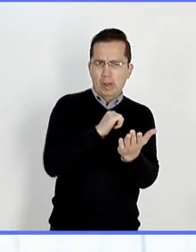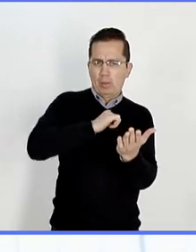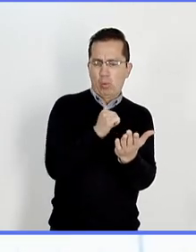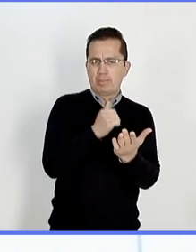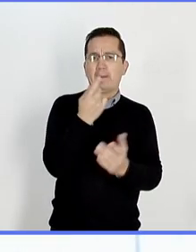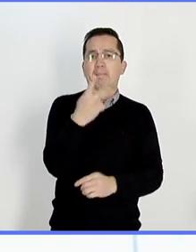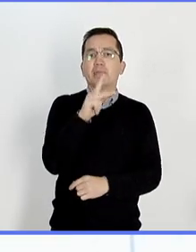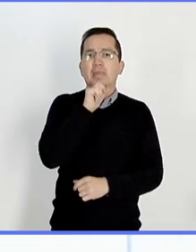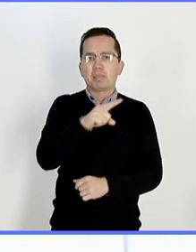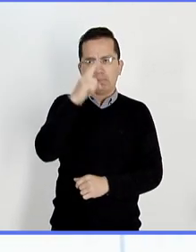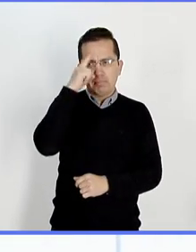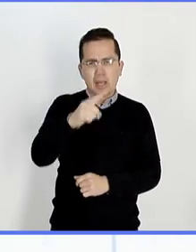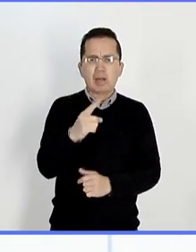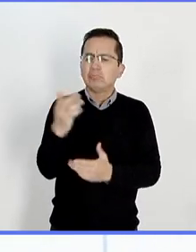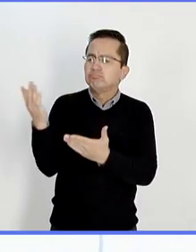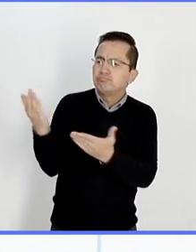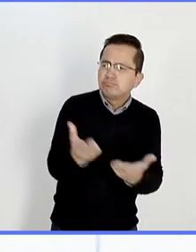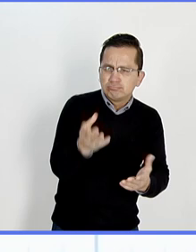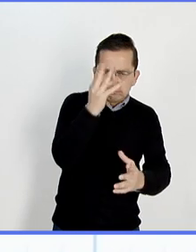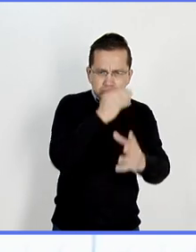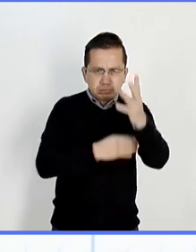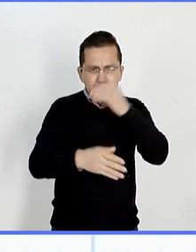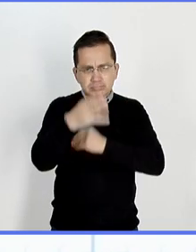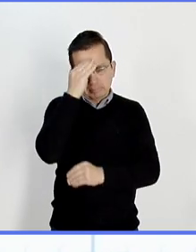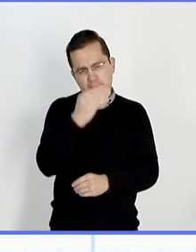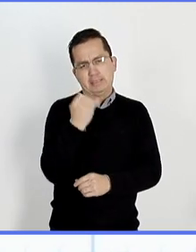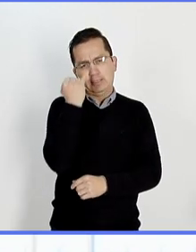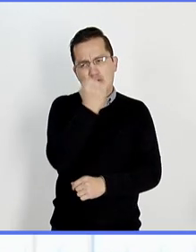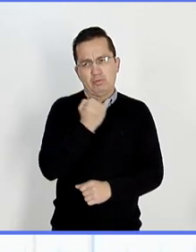darte una cálida bienvenida al idioma. La app